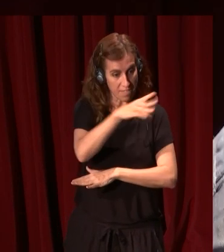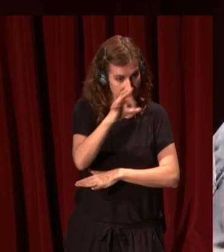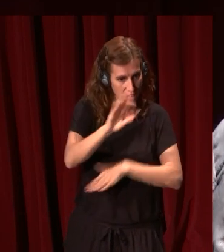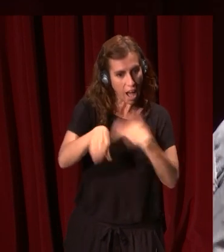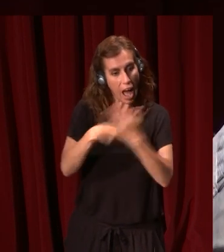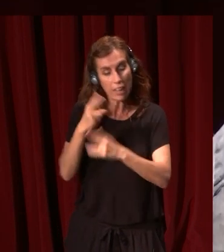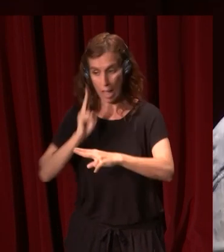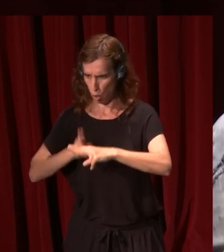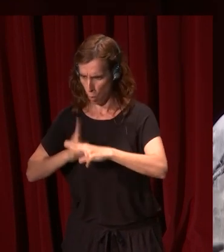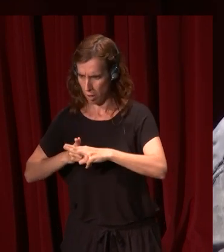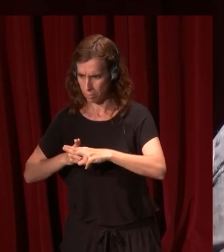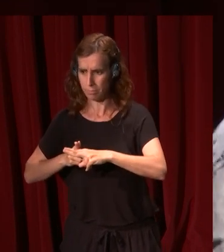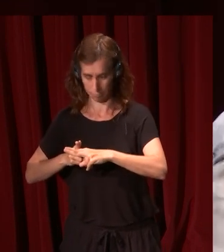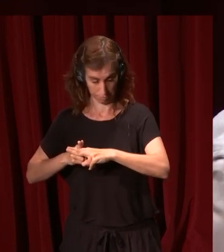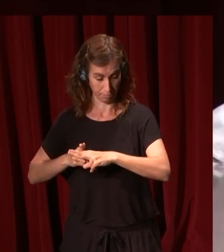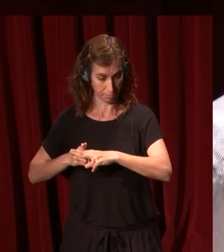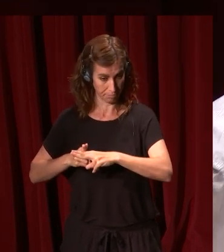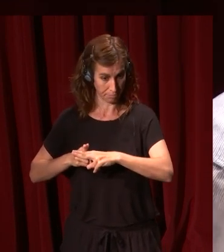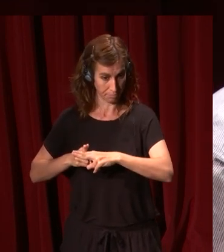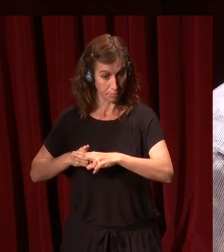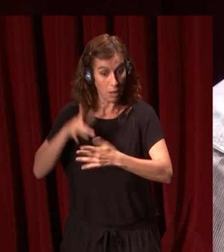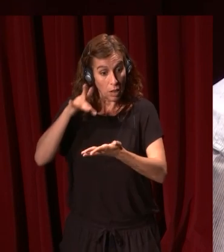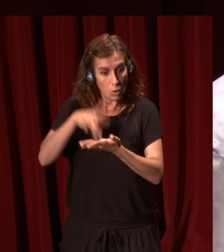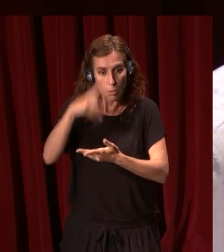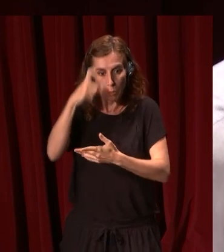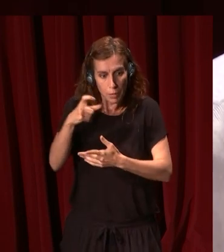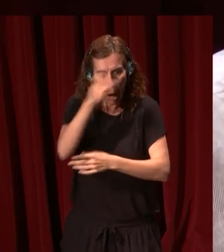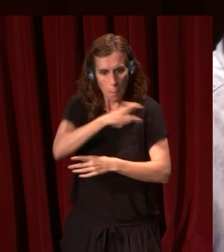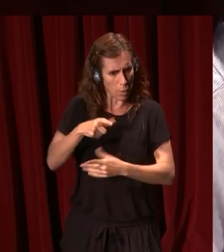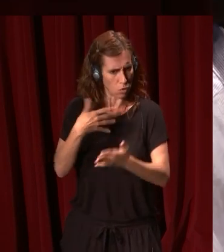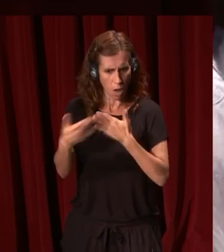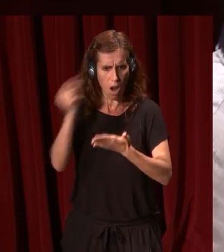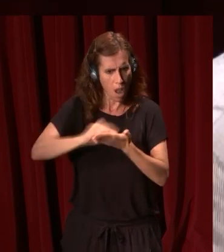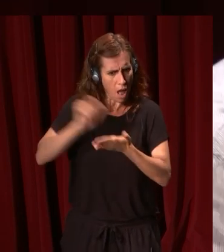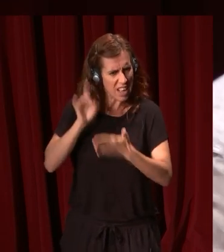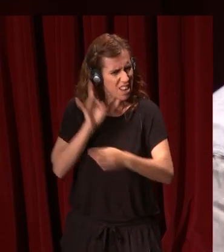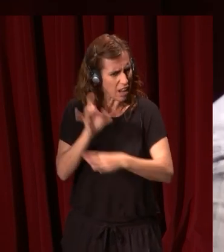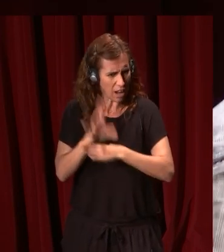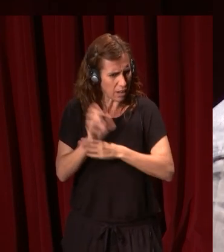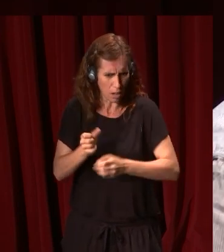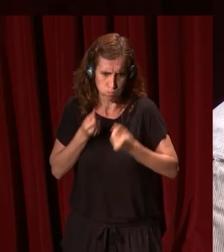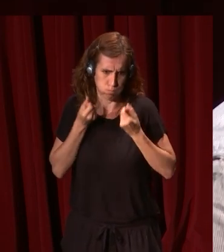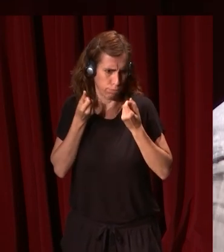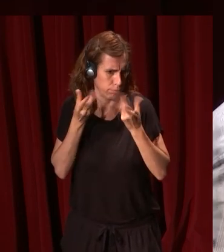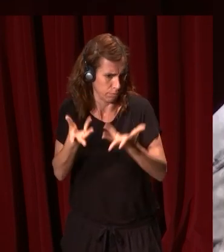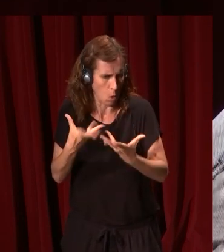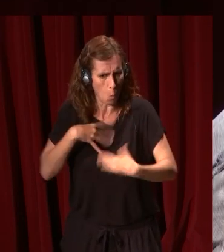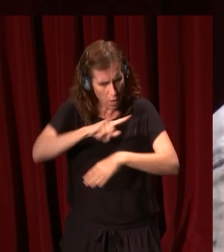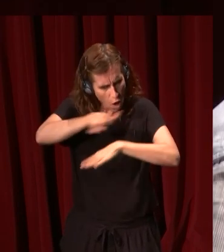etcétera, etcétera, etcétera. Son correas de transmisión. Recordar también que la gente en este momento escribe mucho, escribe muchas cartas. Seguramente dedican